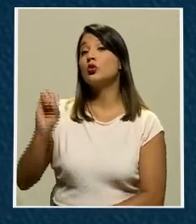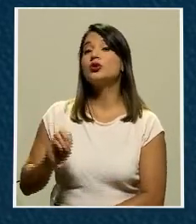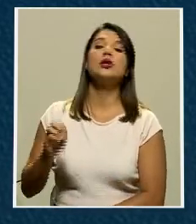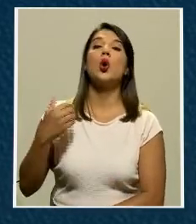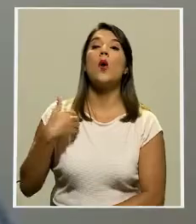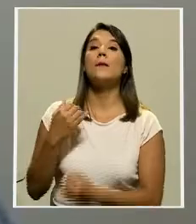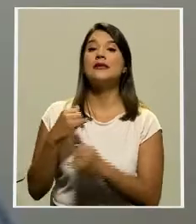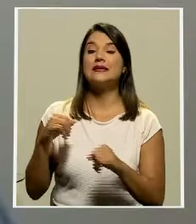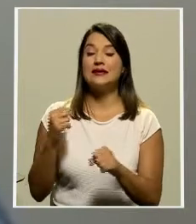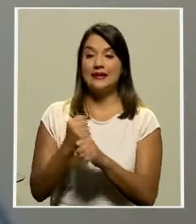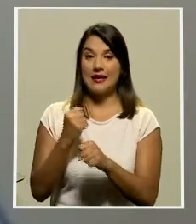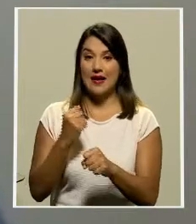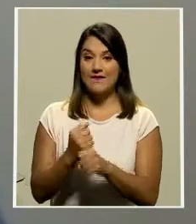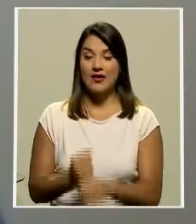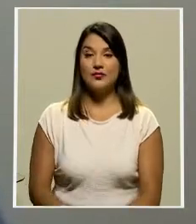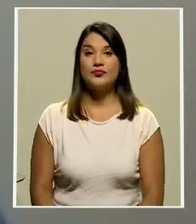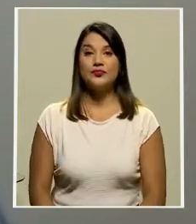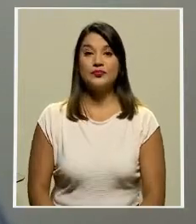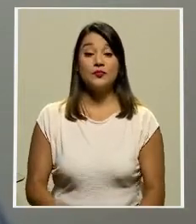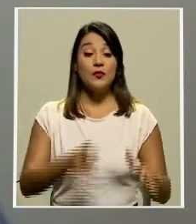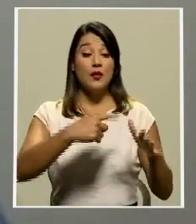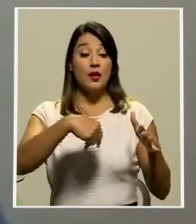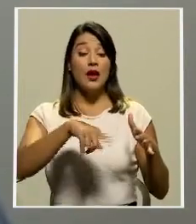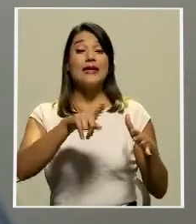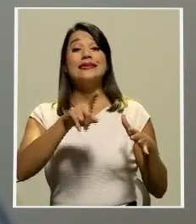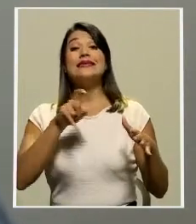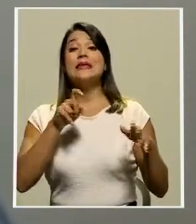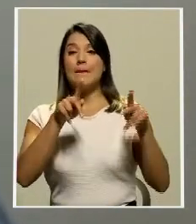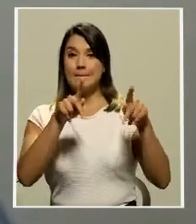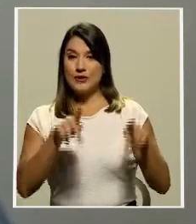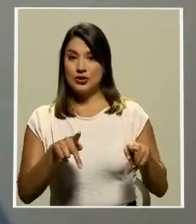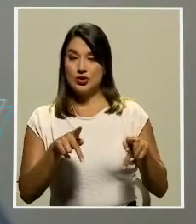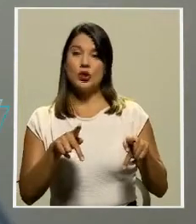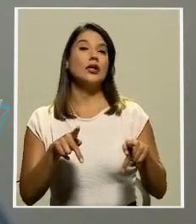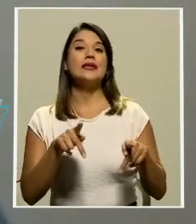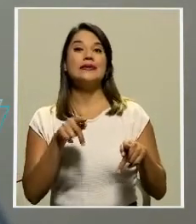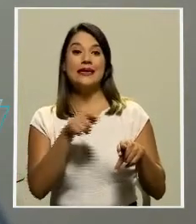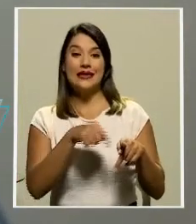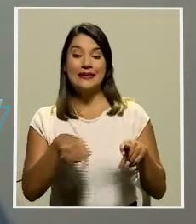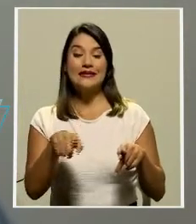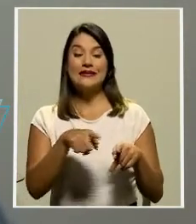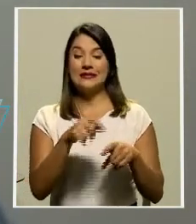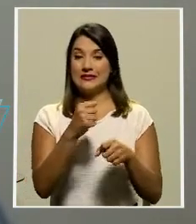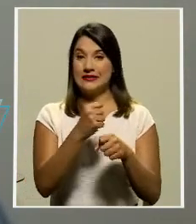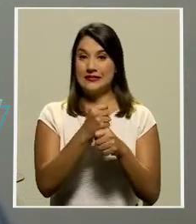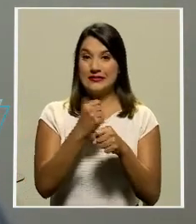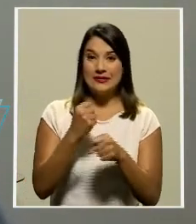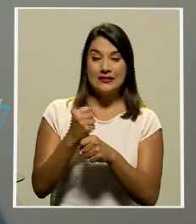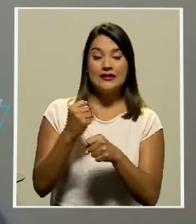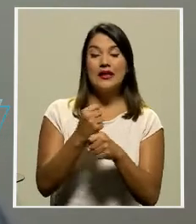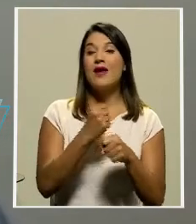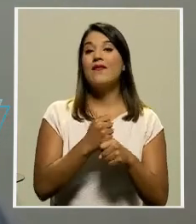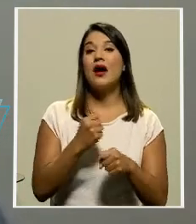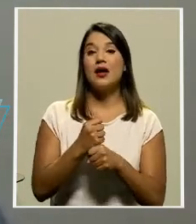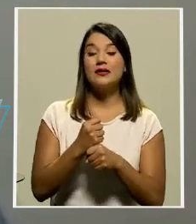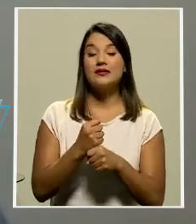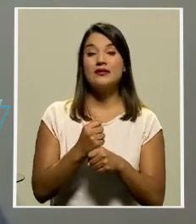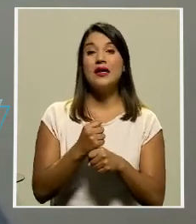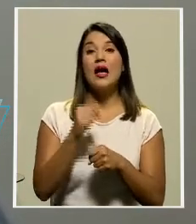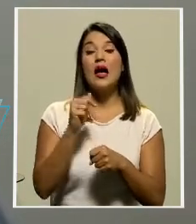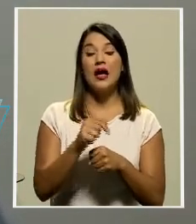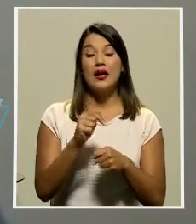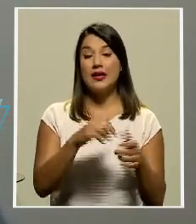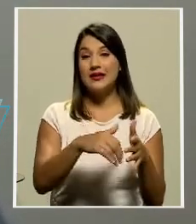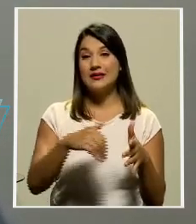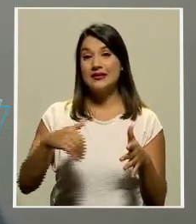De cada 100 personas que están participando en el mercado, en edad de trabajar hay 60,